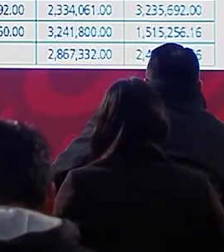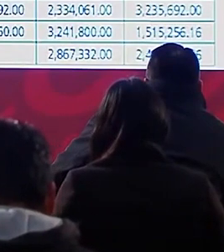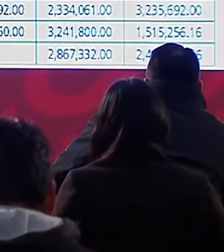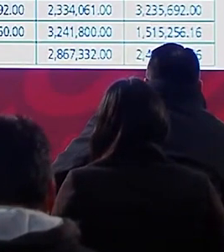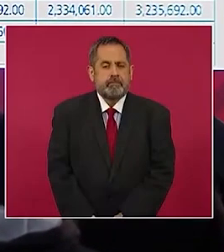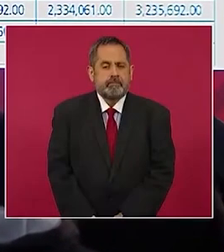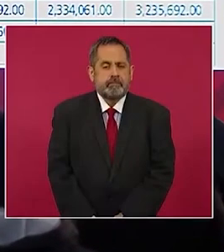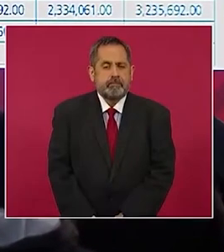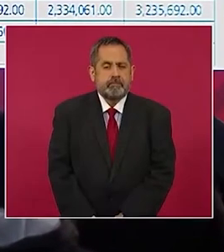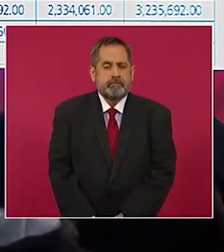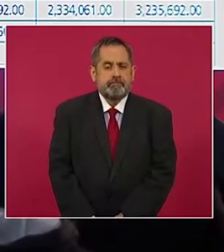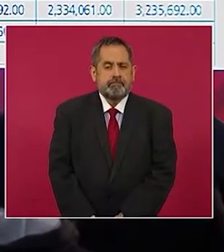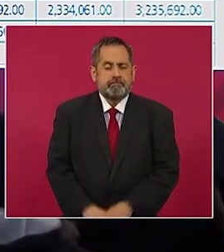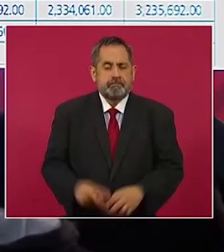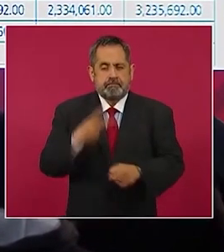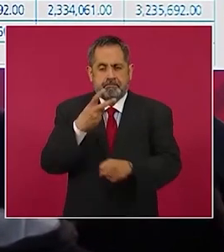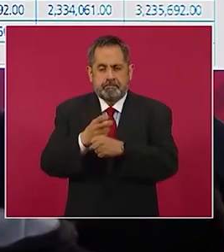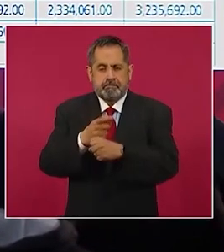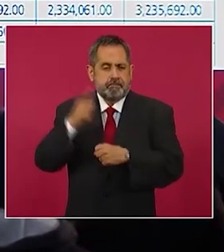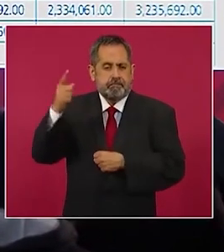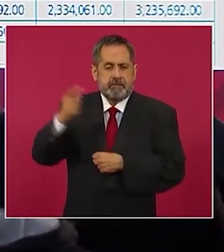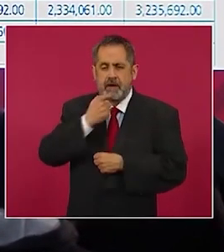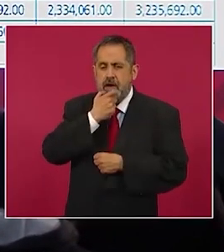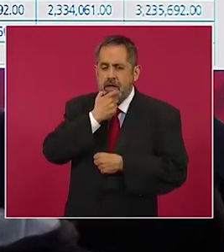Segundo Reino Unido,